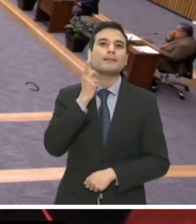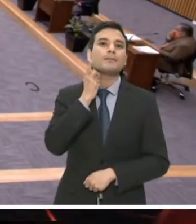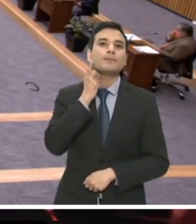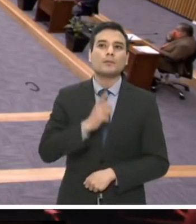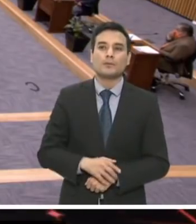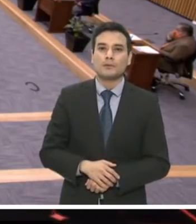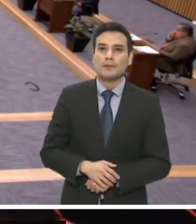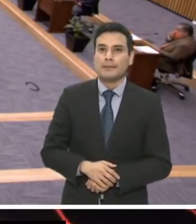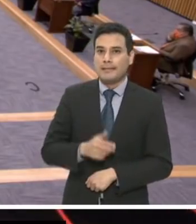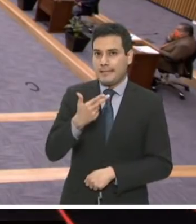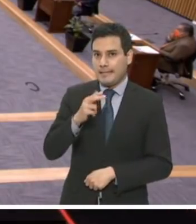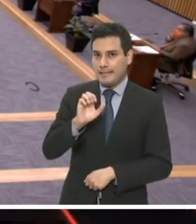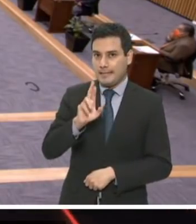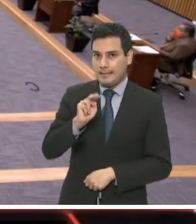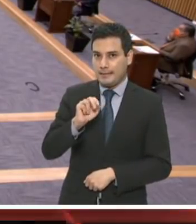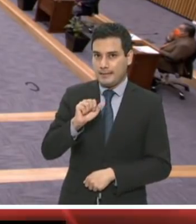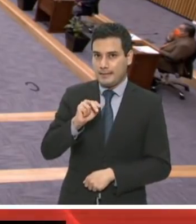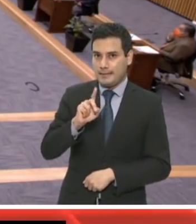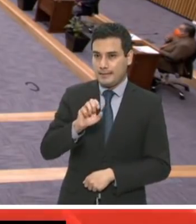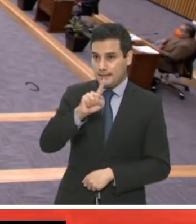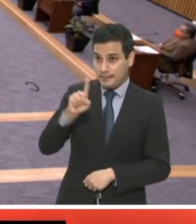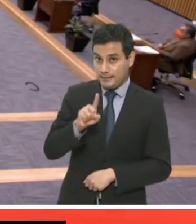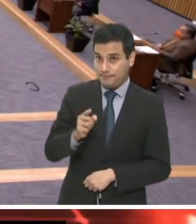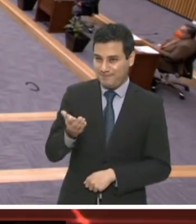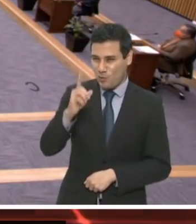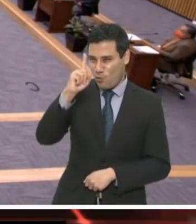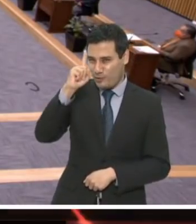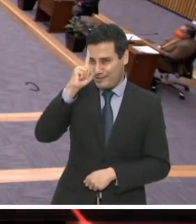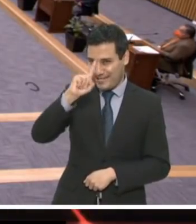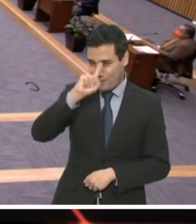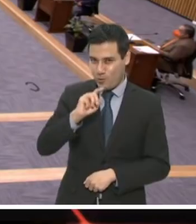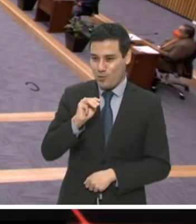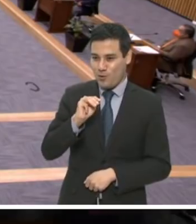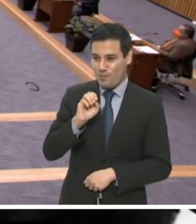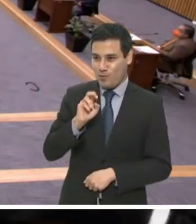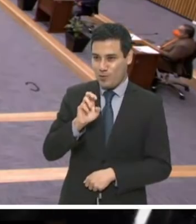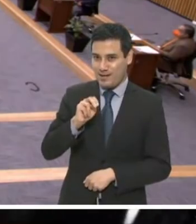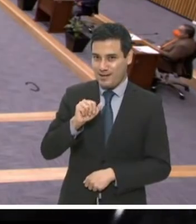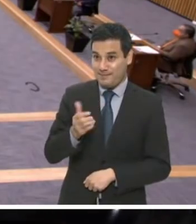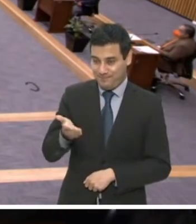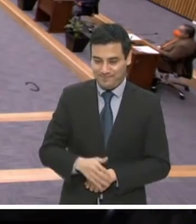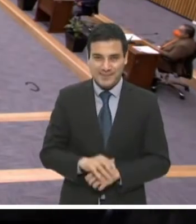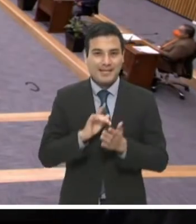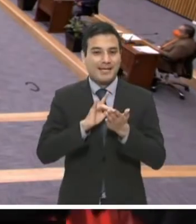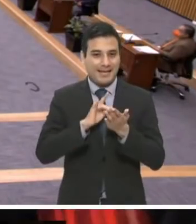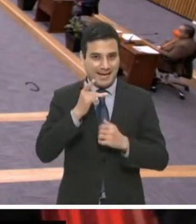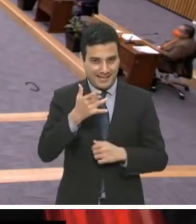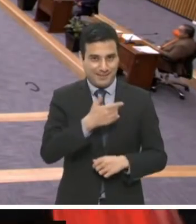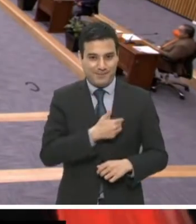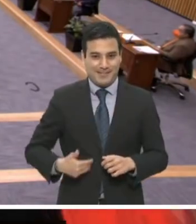César Agustín Hernández, consejero del Poder Legislativo de Morena. Por favor, diputado. Gracias, presidente.